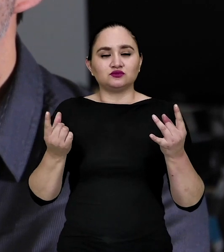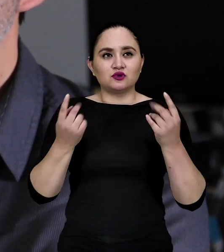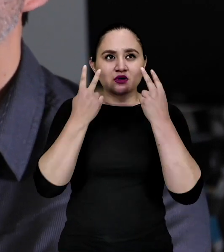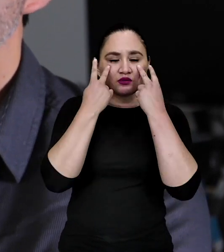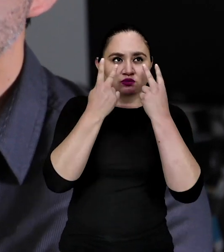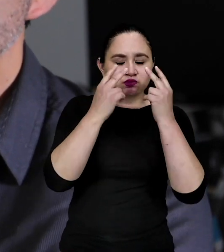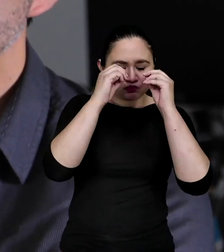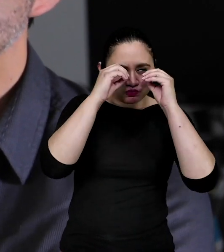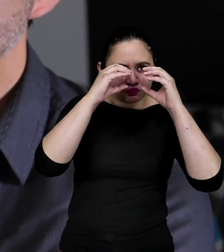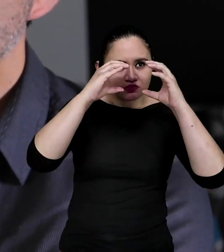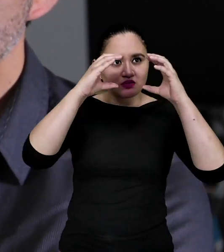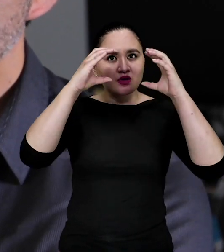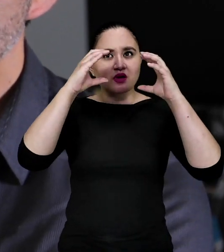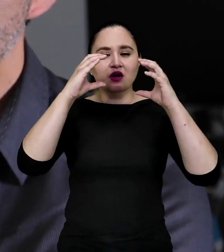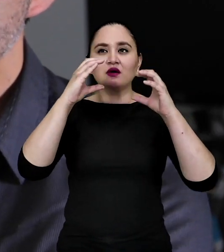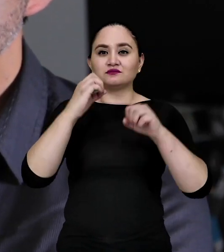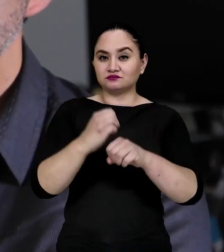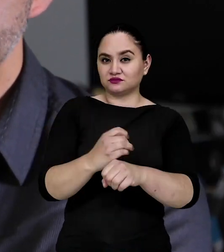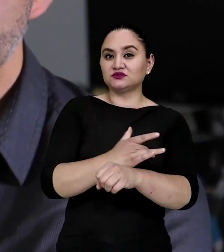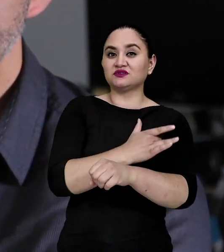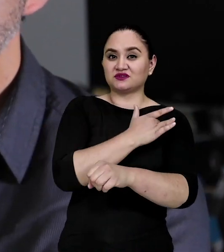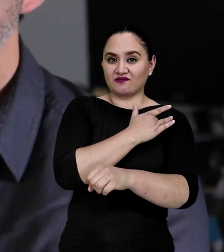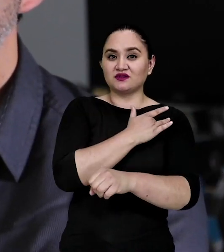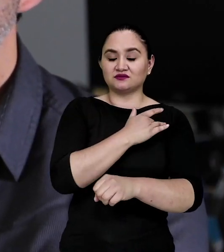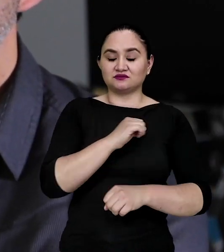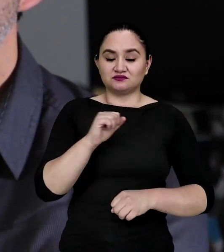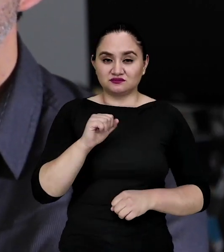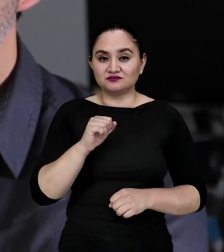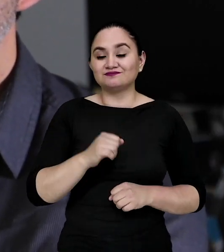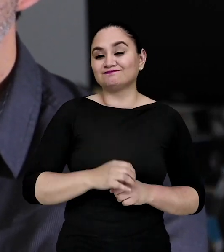me he abierto los ojos, me he dado sensibilidad